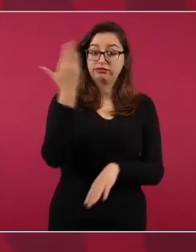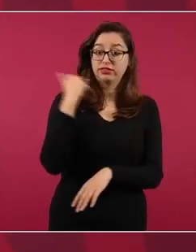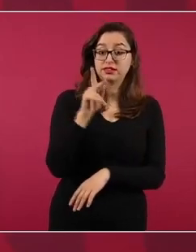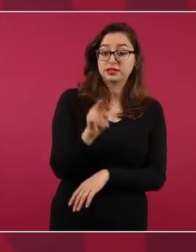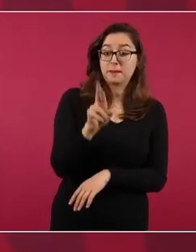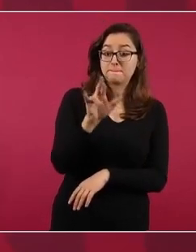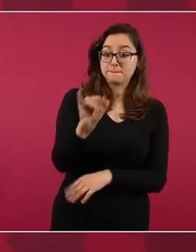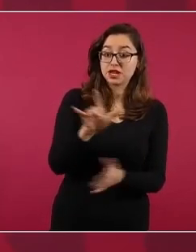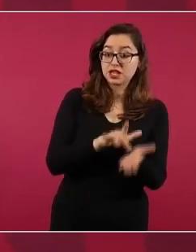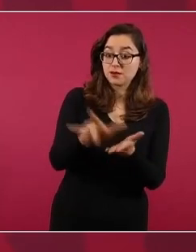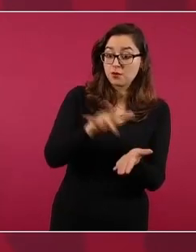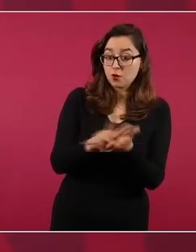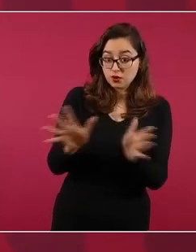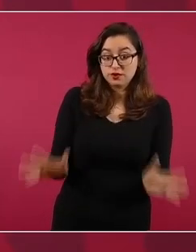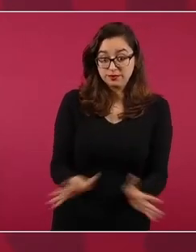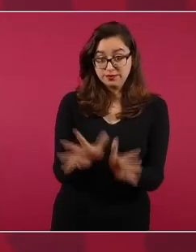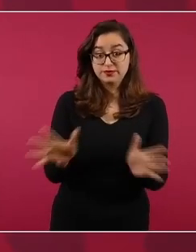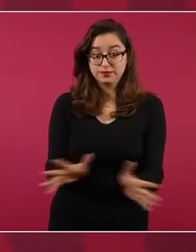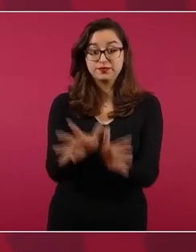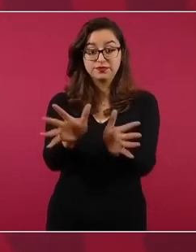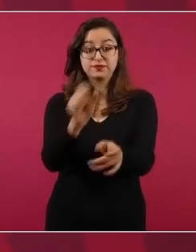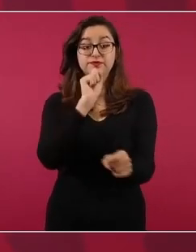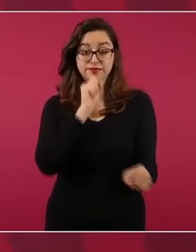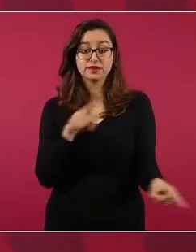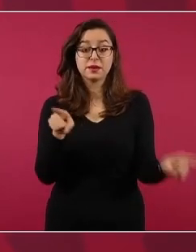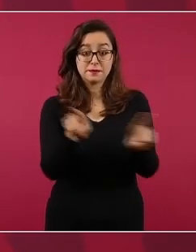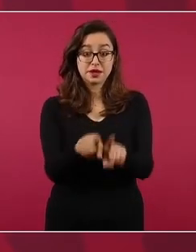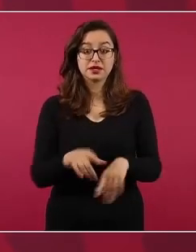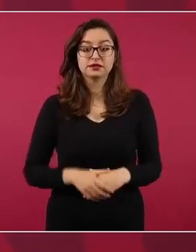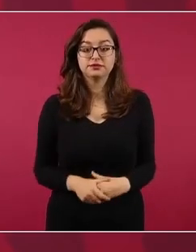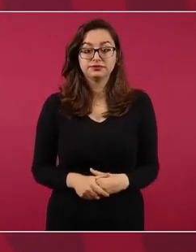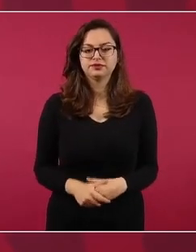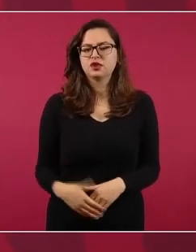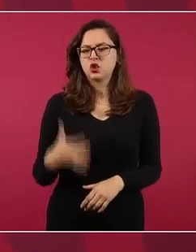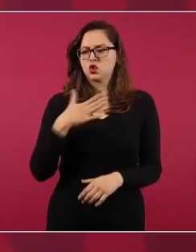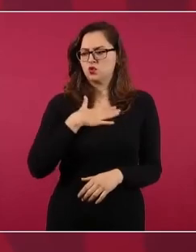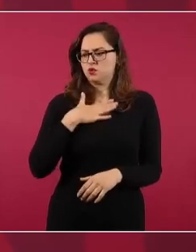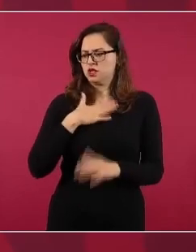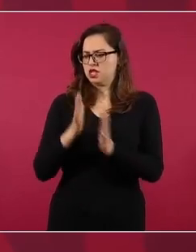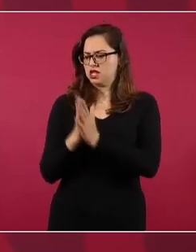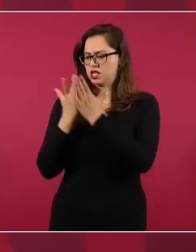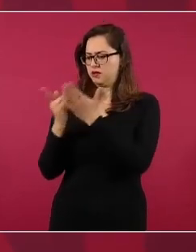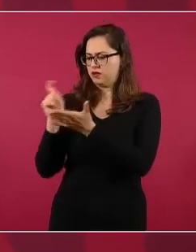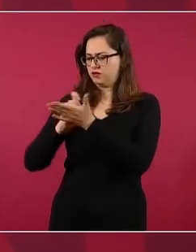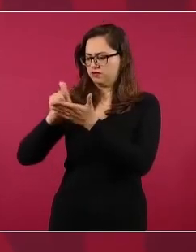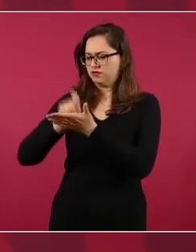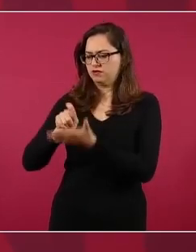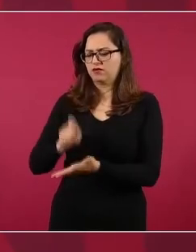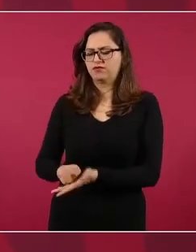Yo escribí un libro que se llama Fogaproa, expediente abierto.